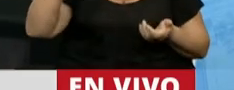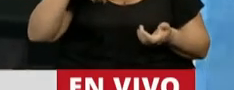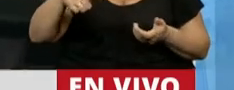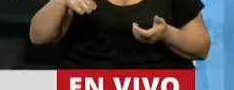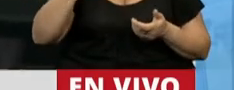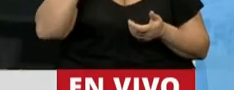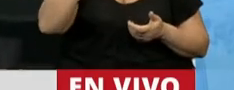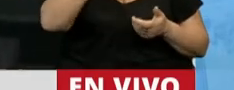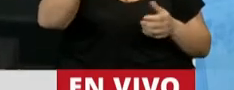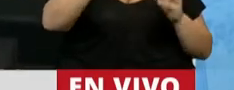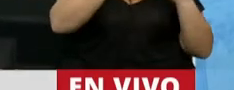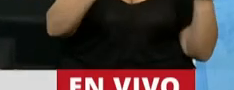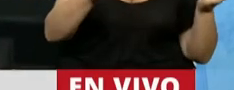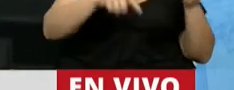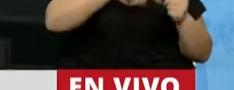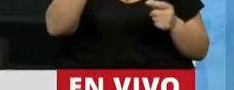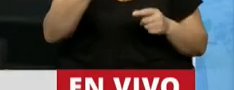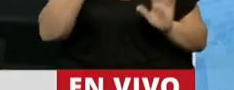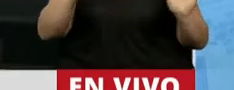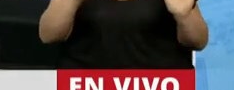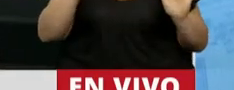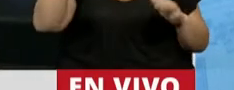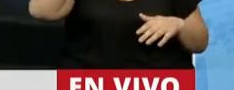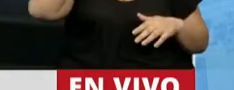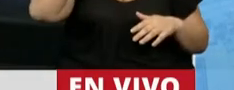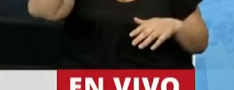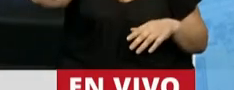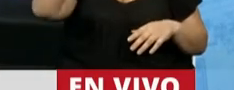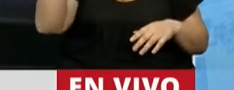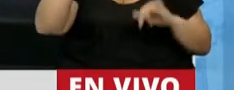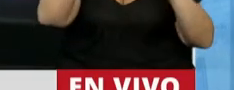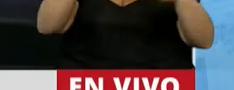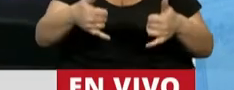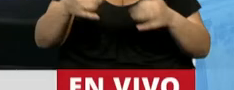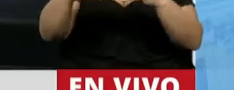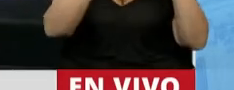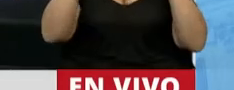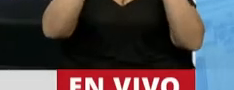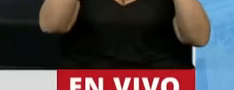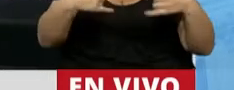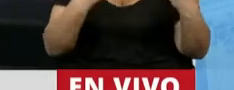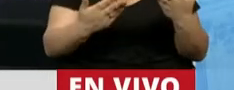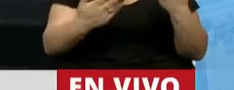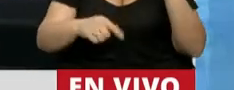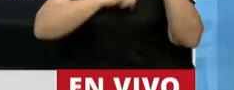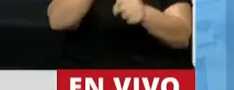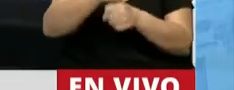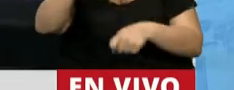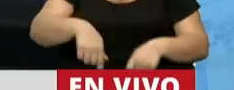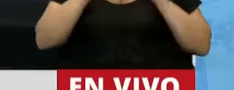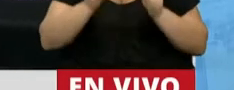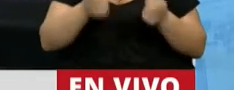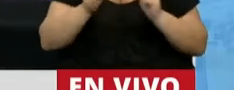salido de la ASPO, que fue el fundamento por el cual el Congreso de la Nación consagró las sesiones virtuales y al día de hoy